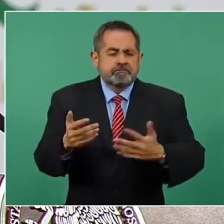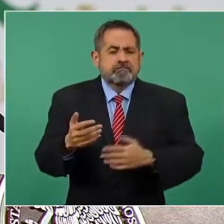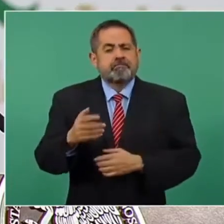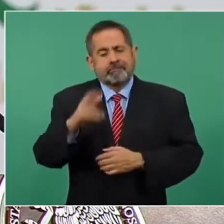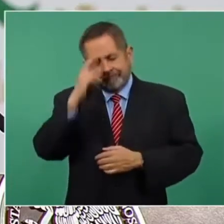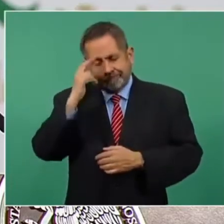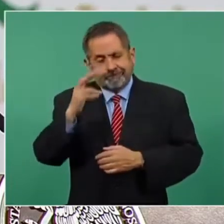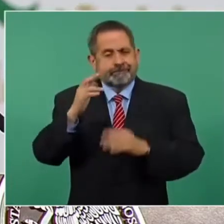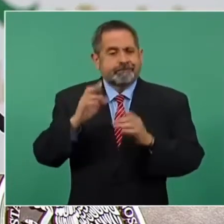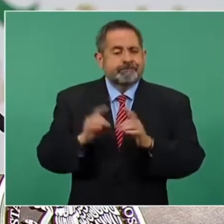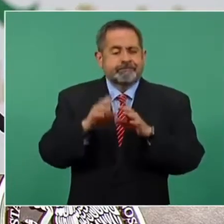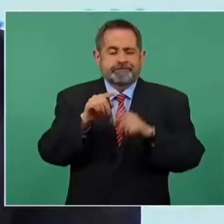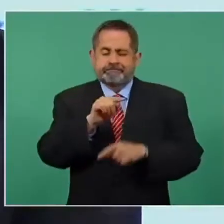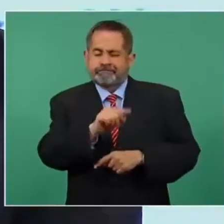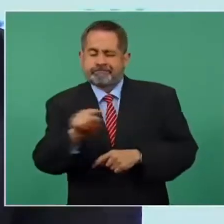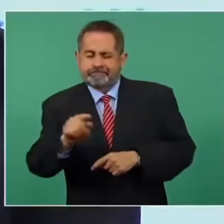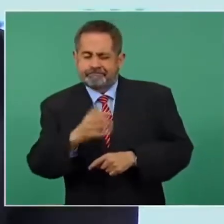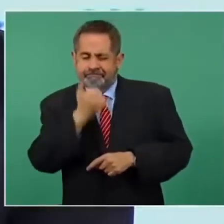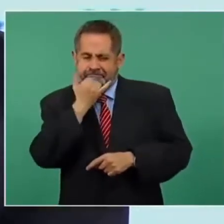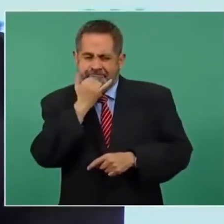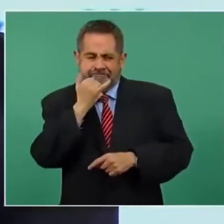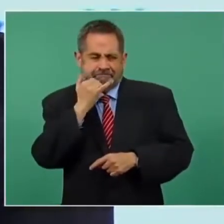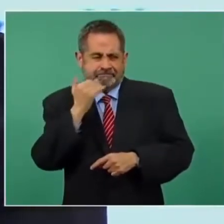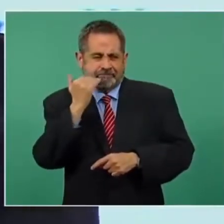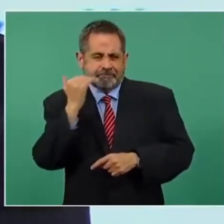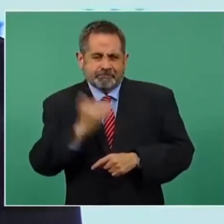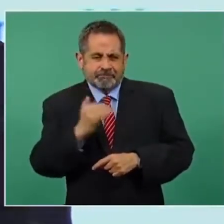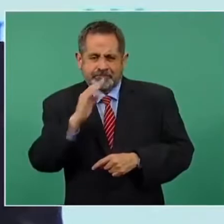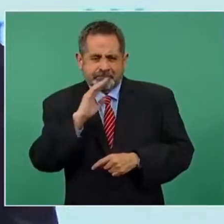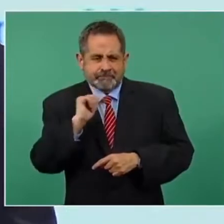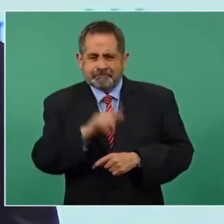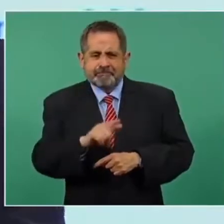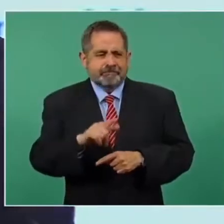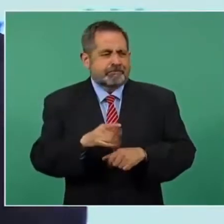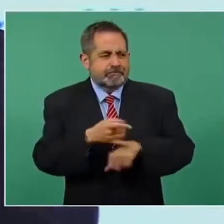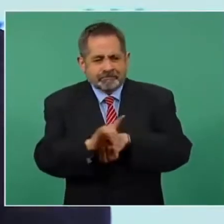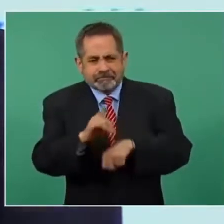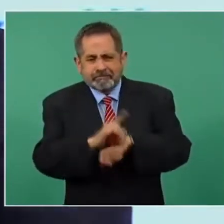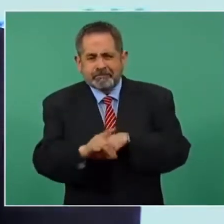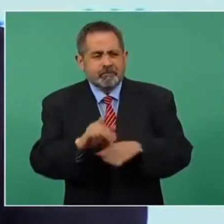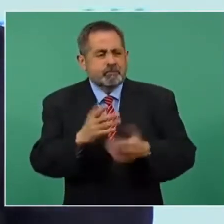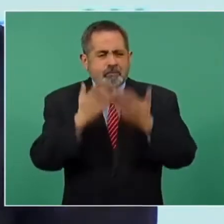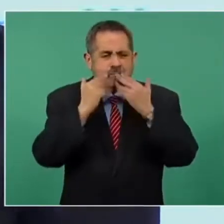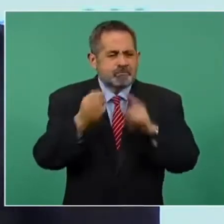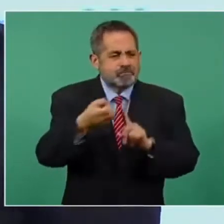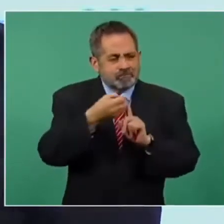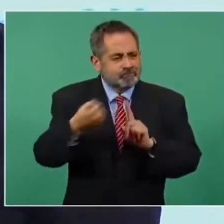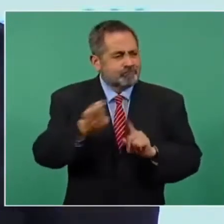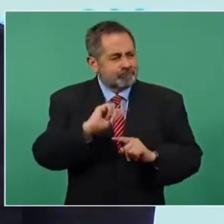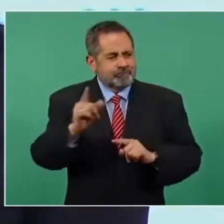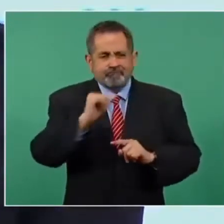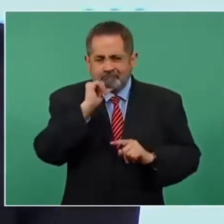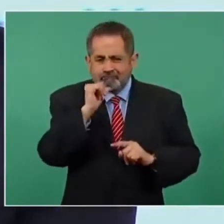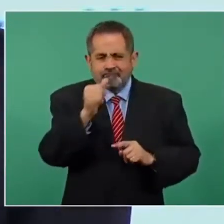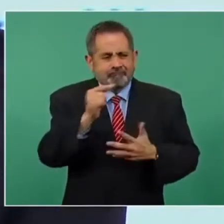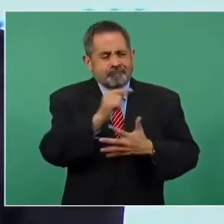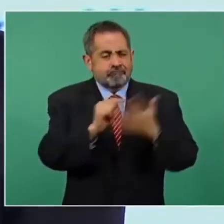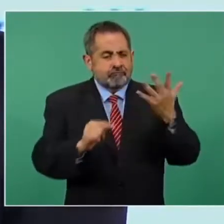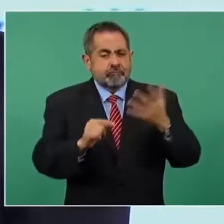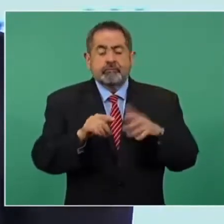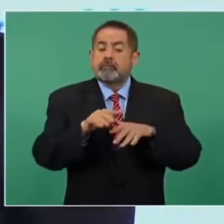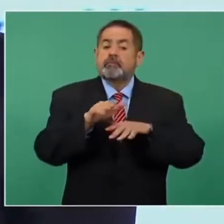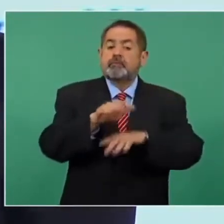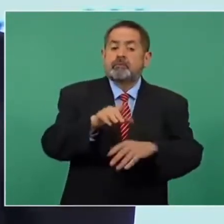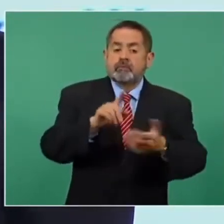pudieran presentar irregularidades, abusos, incompetencias, medidas, falta de procesamiento jurídico adecuado en la